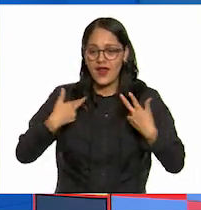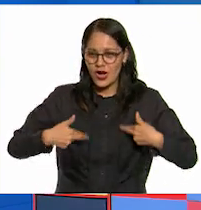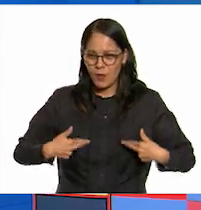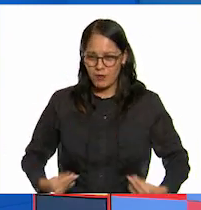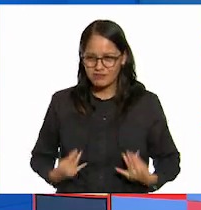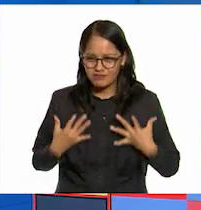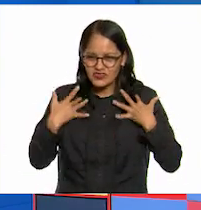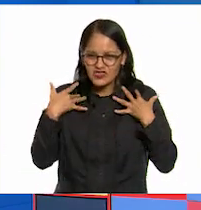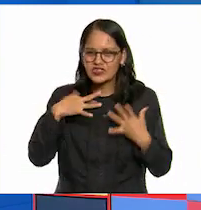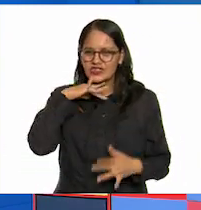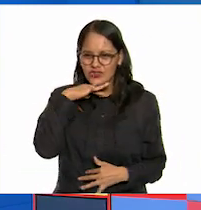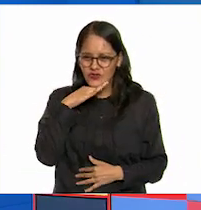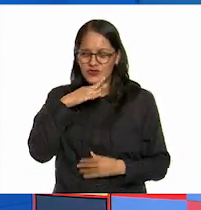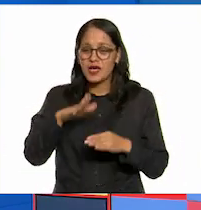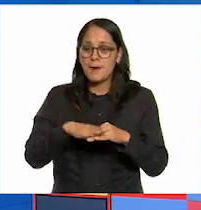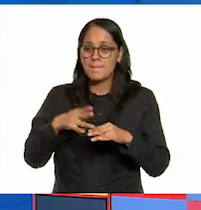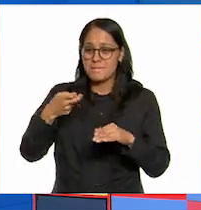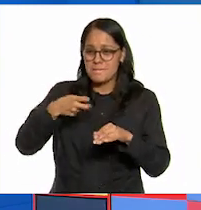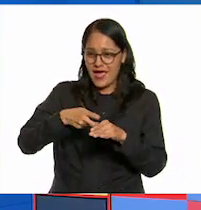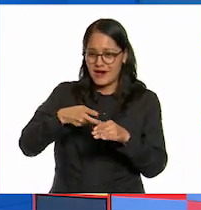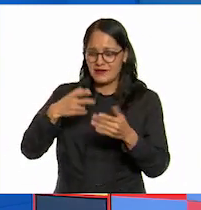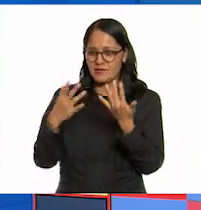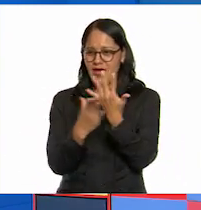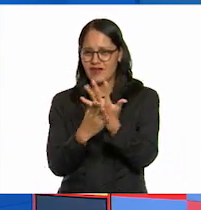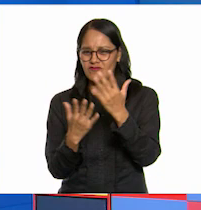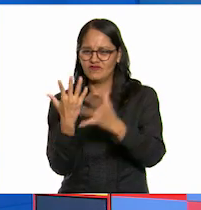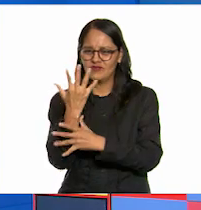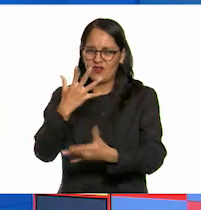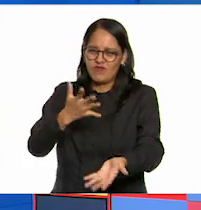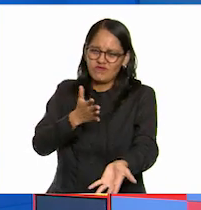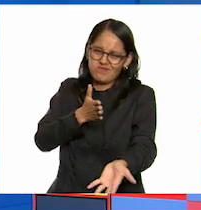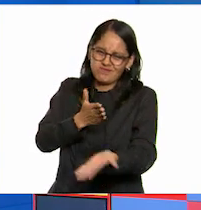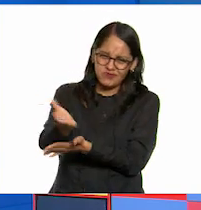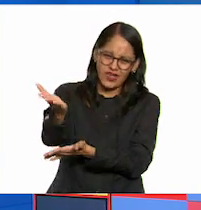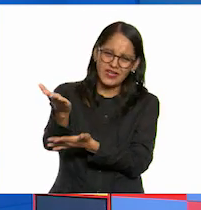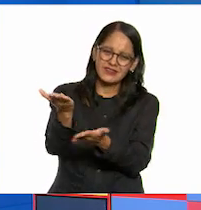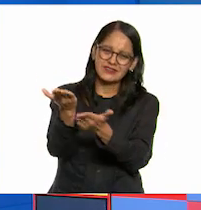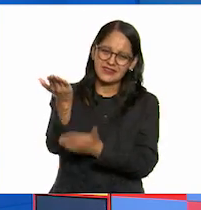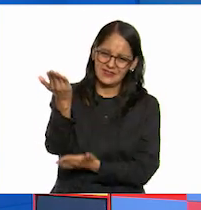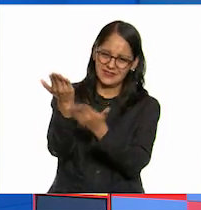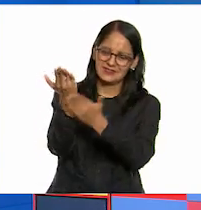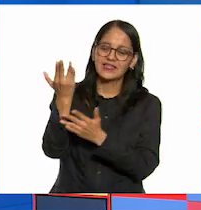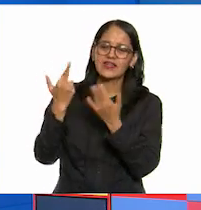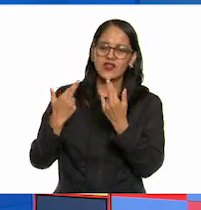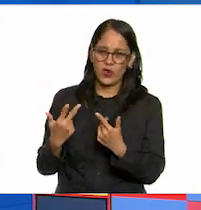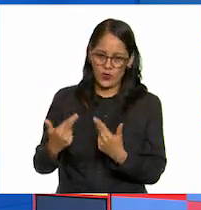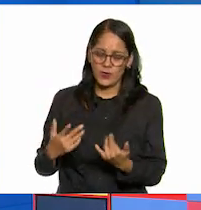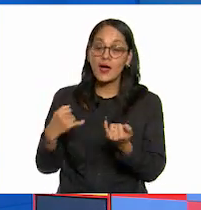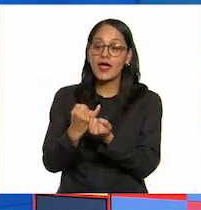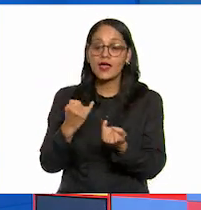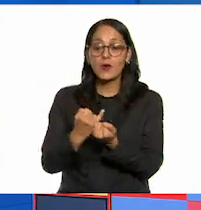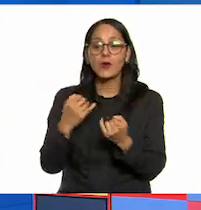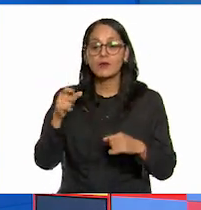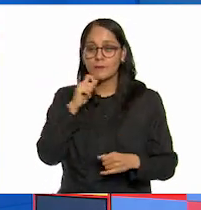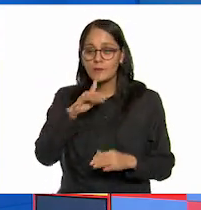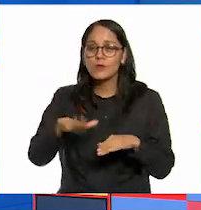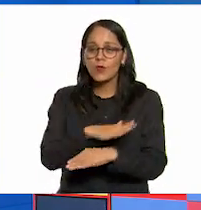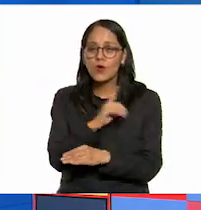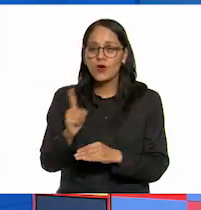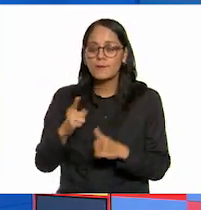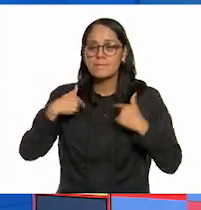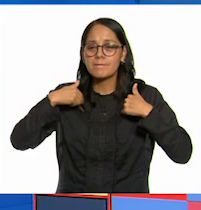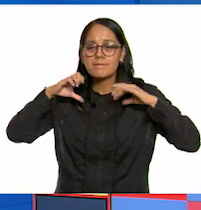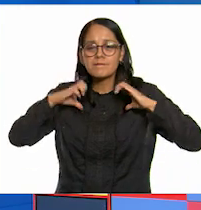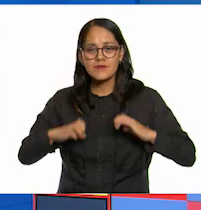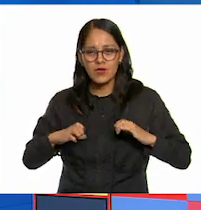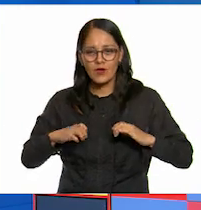y me raspo las piernas las manos con la fuerza de roce y el rozamiento que se produce por el contacto de